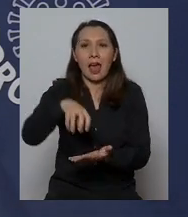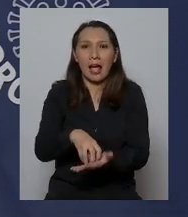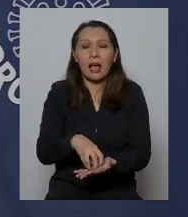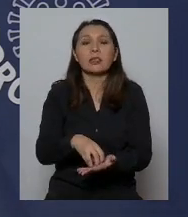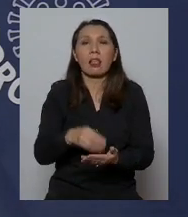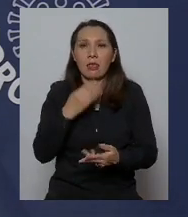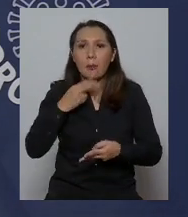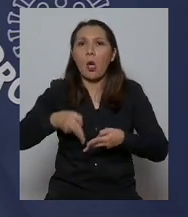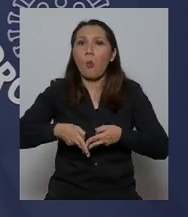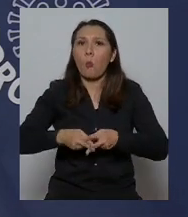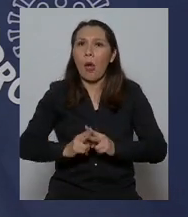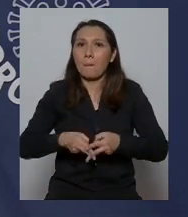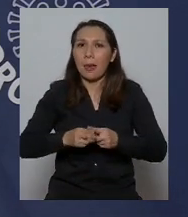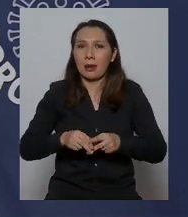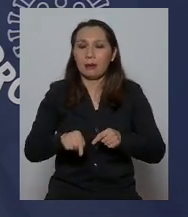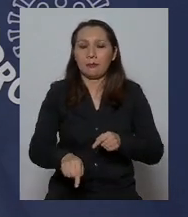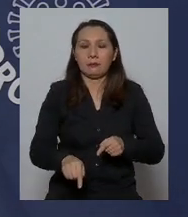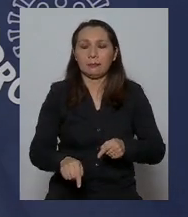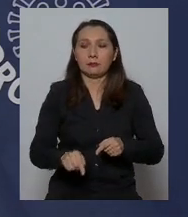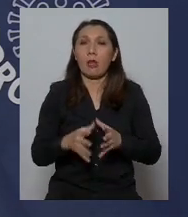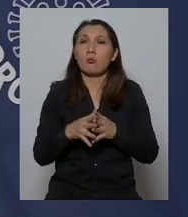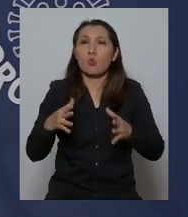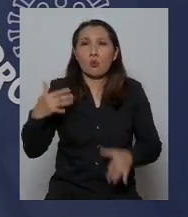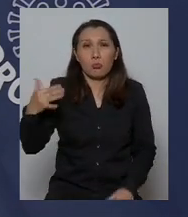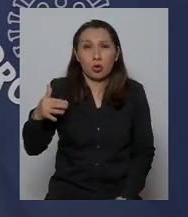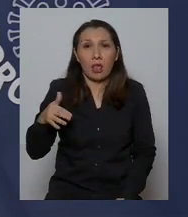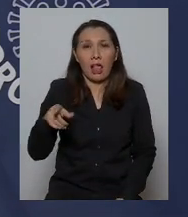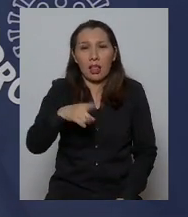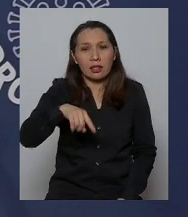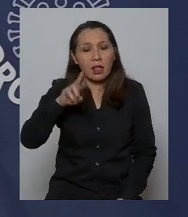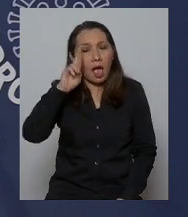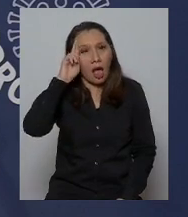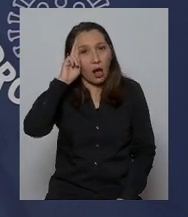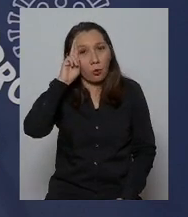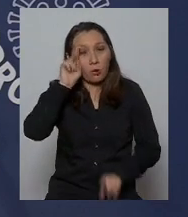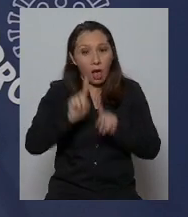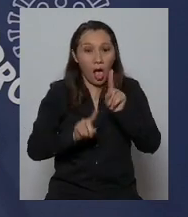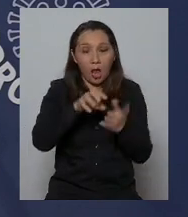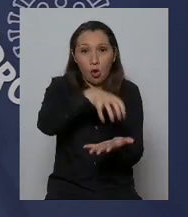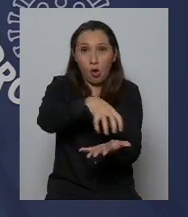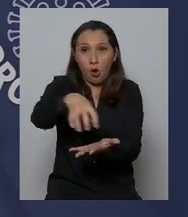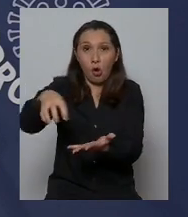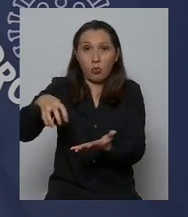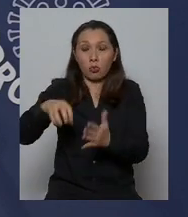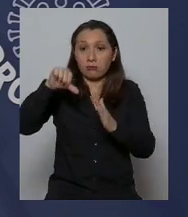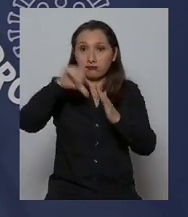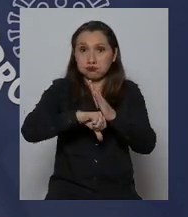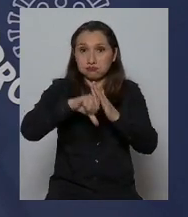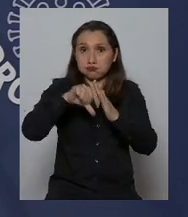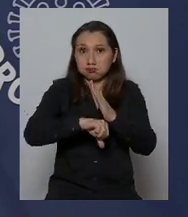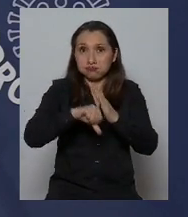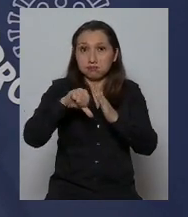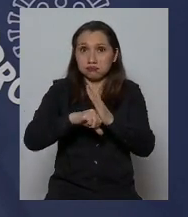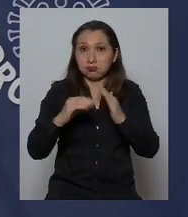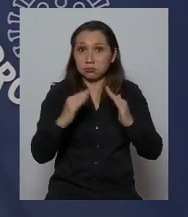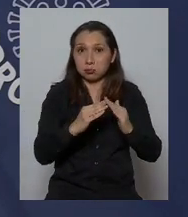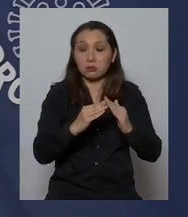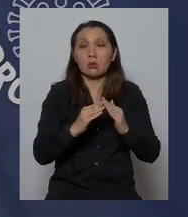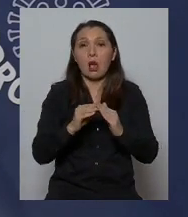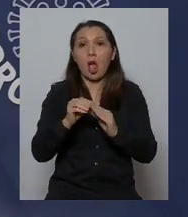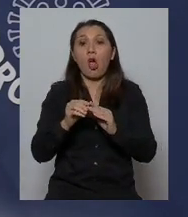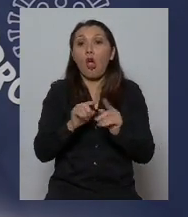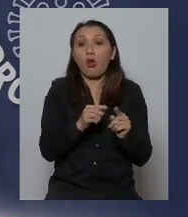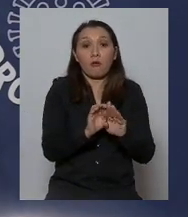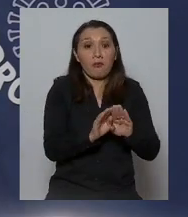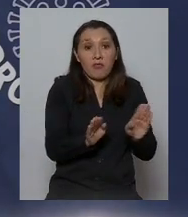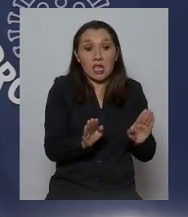comuna de Hualpén es muy importante recordar que aquellas comunas que están en cuarentena y aquellas comunas que